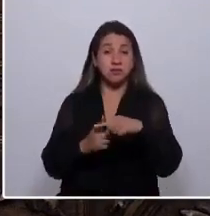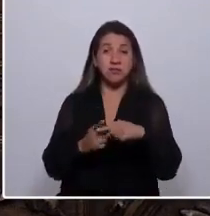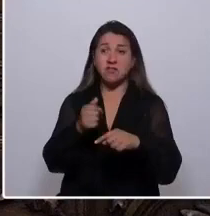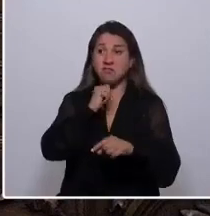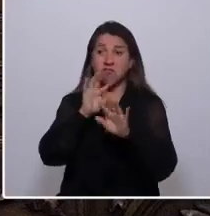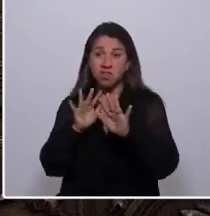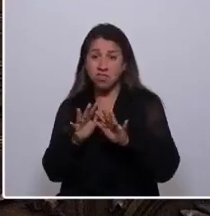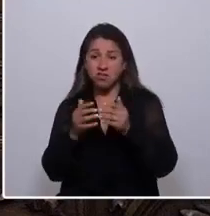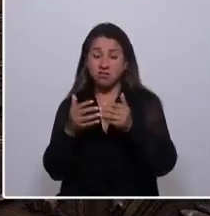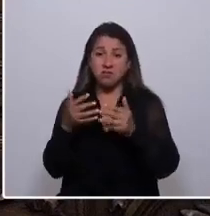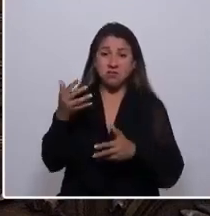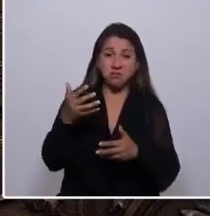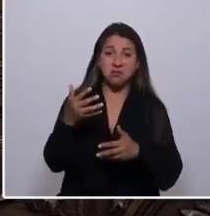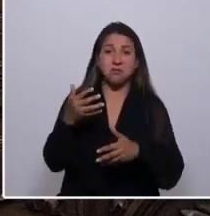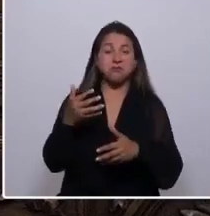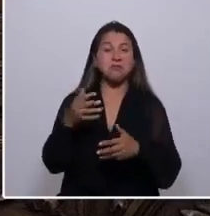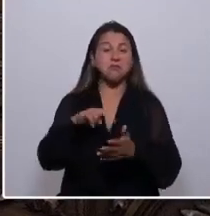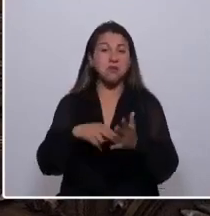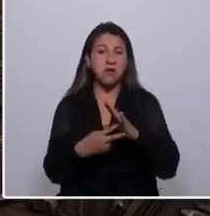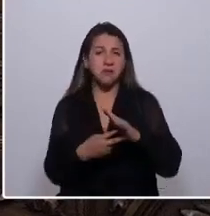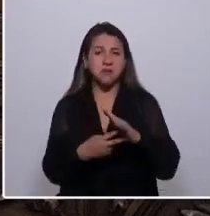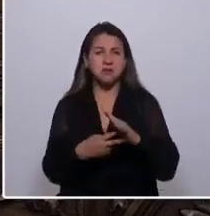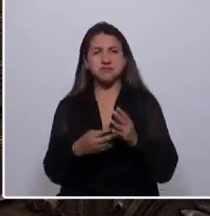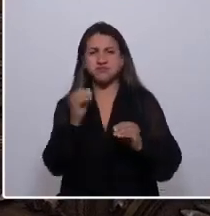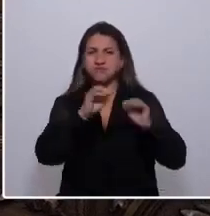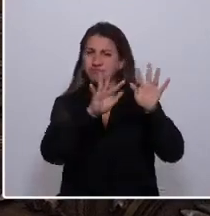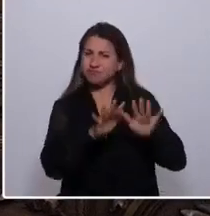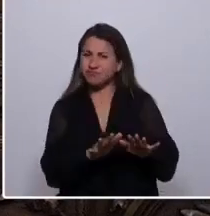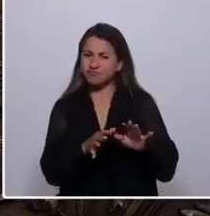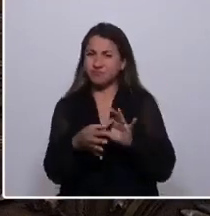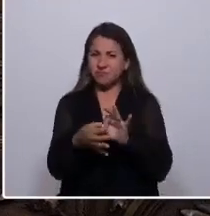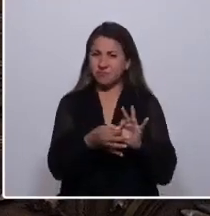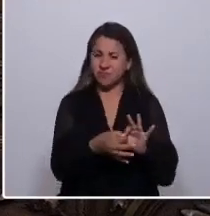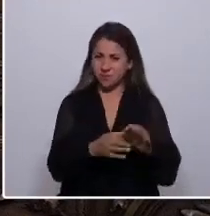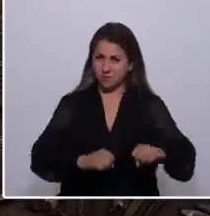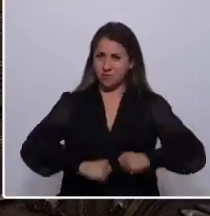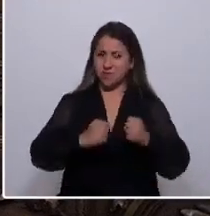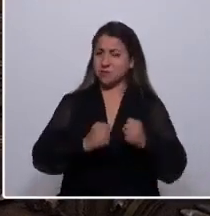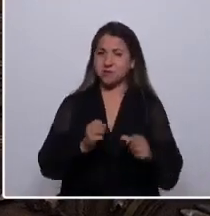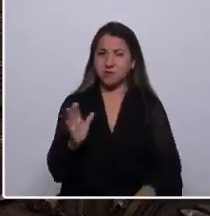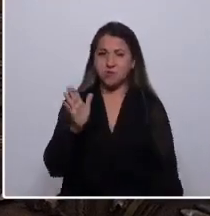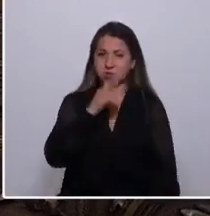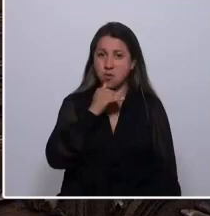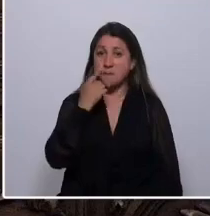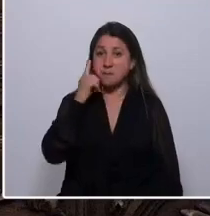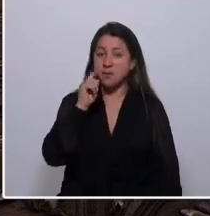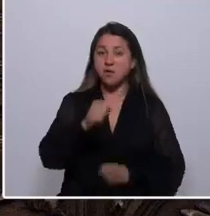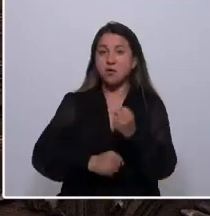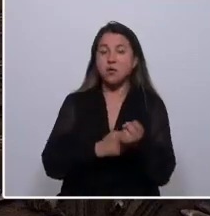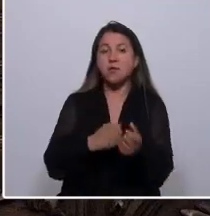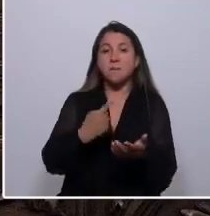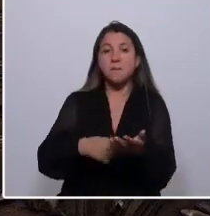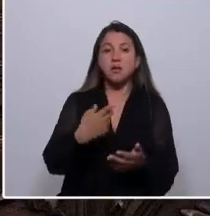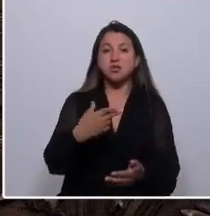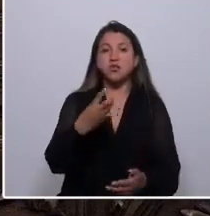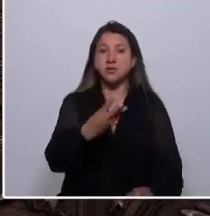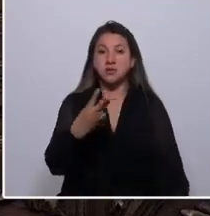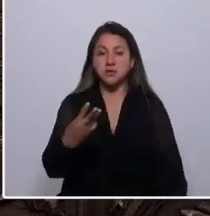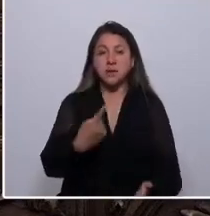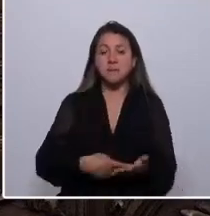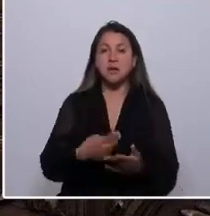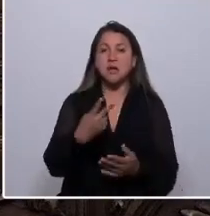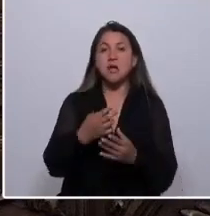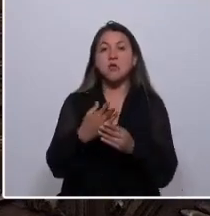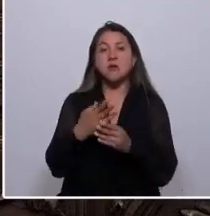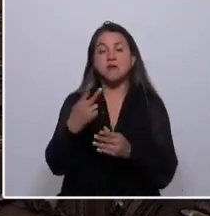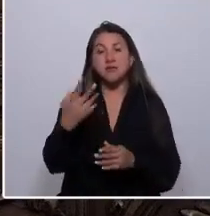extemporáneos, por escaso realismo en su diseño y sustento. En cambio, los años 1833, 1925